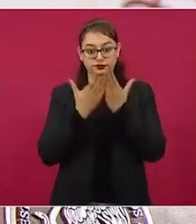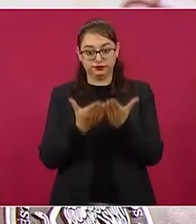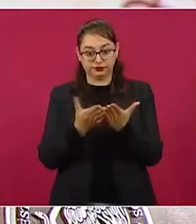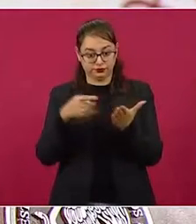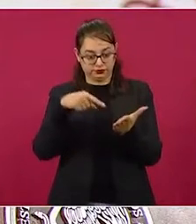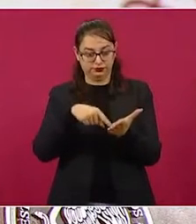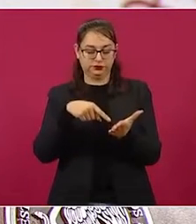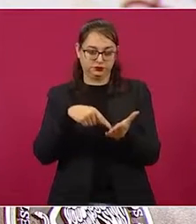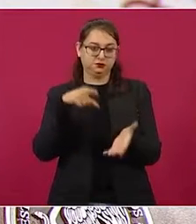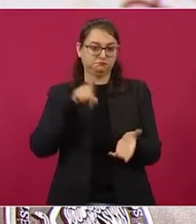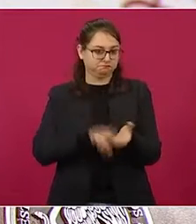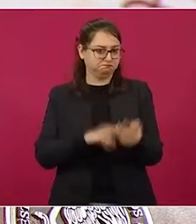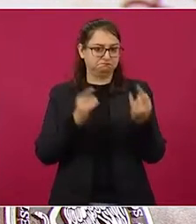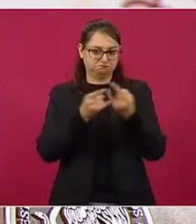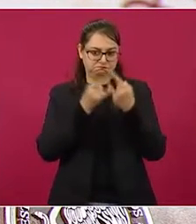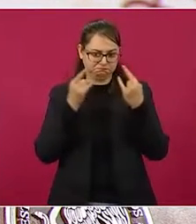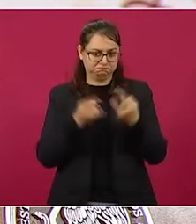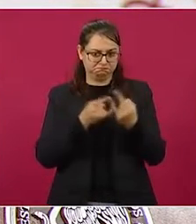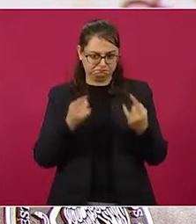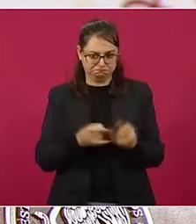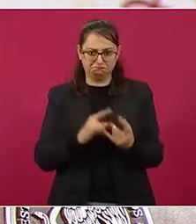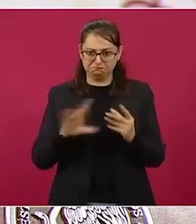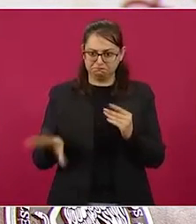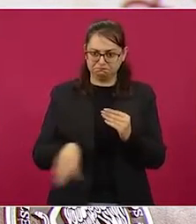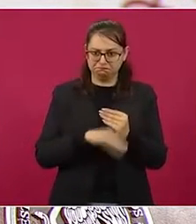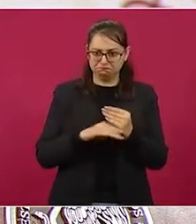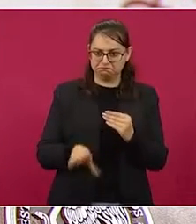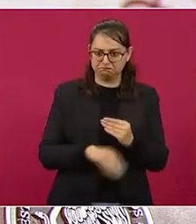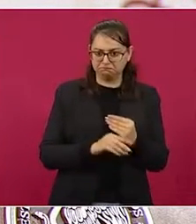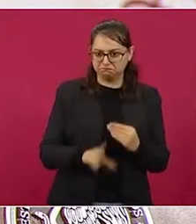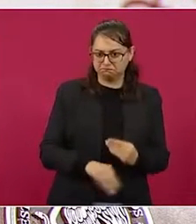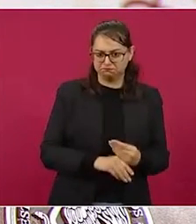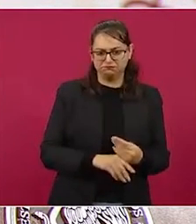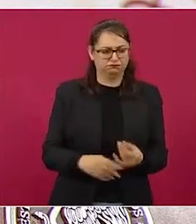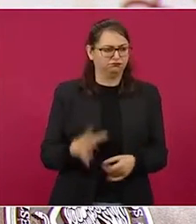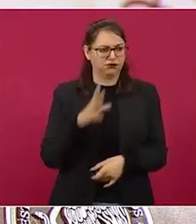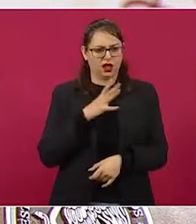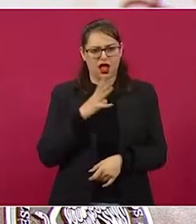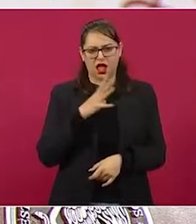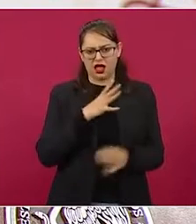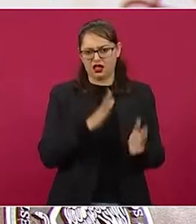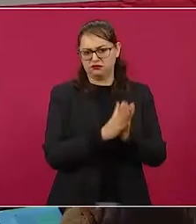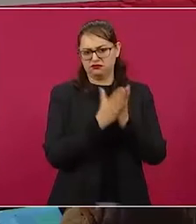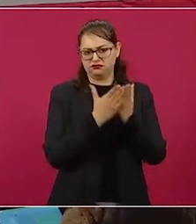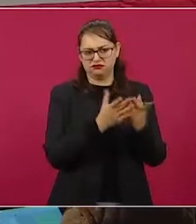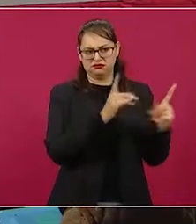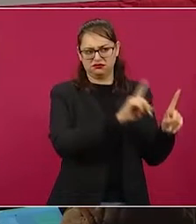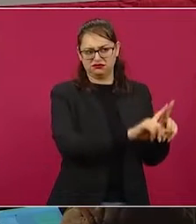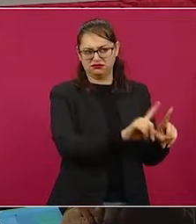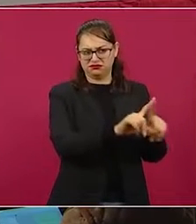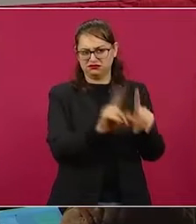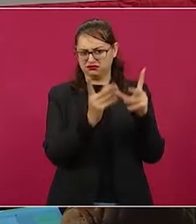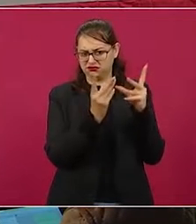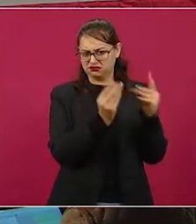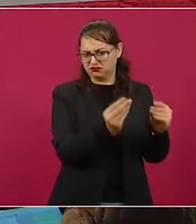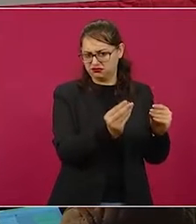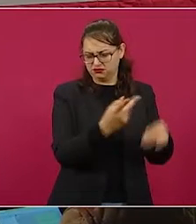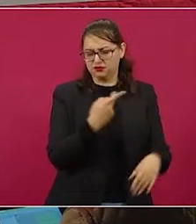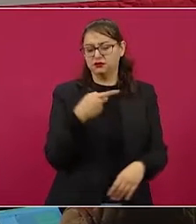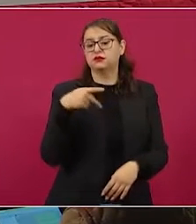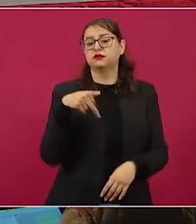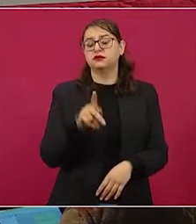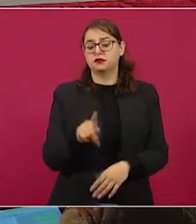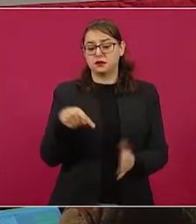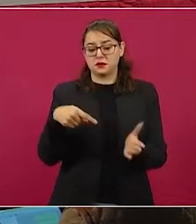por supuesto hay muchos otros, pero que tiene un énfasis de